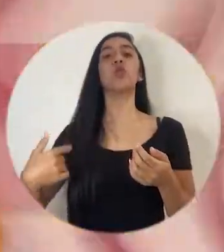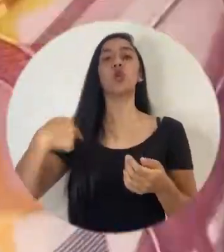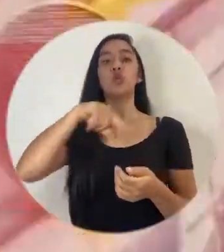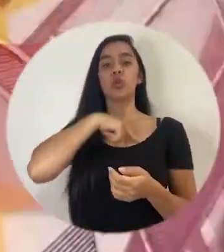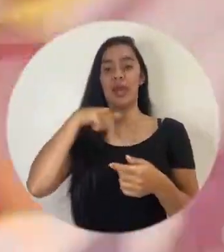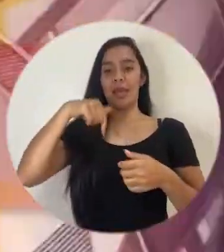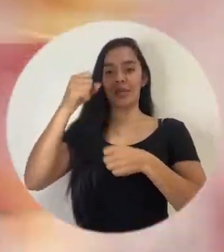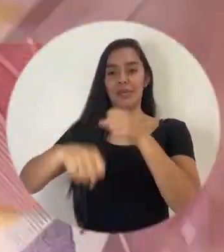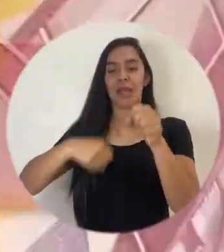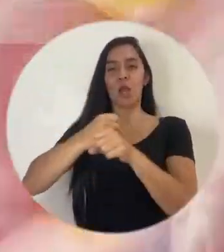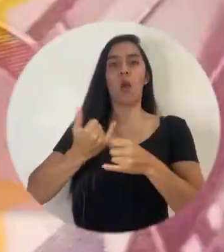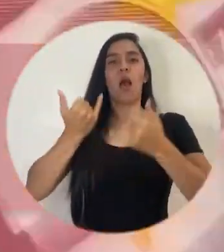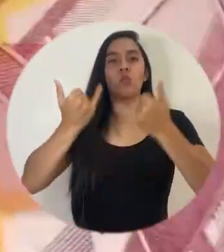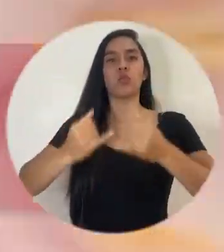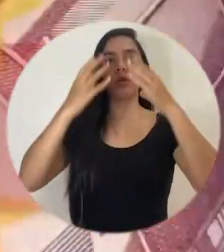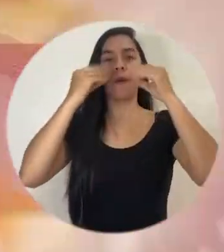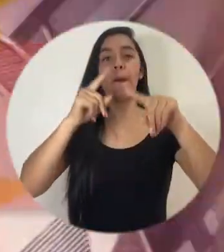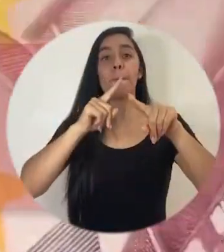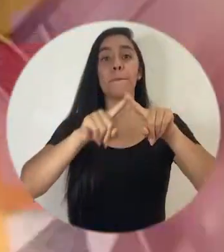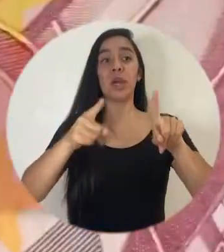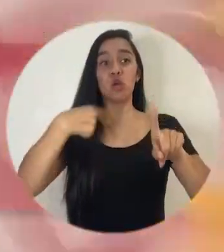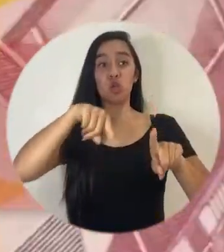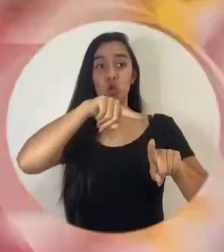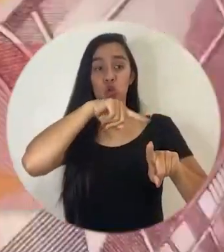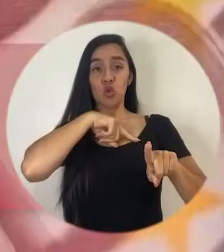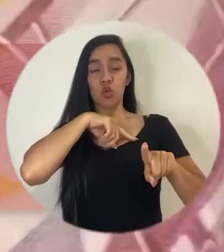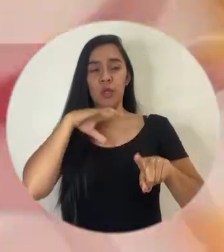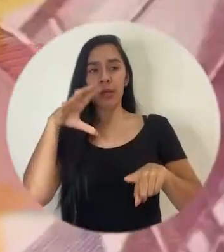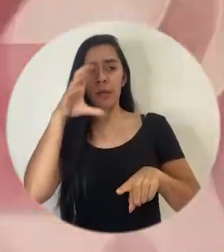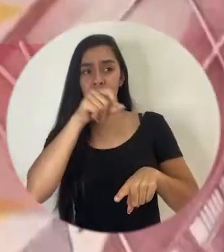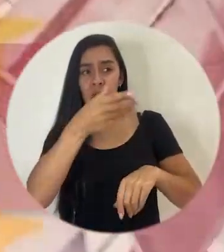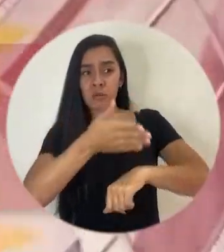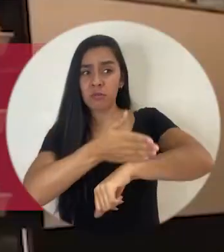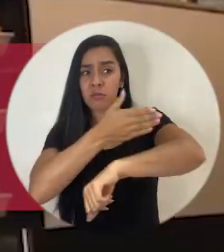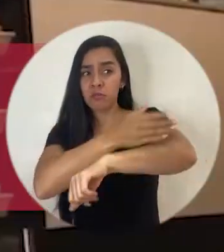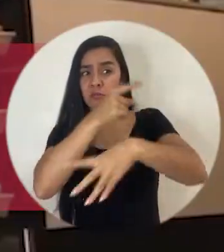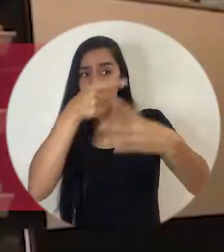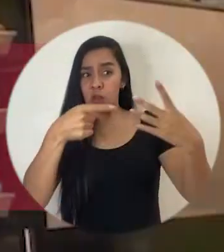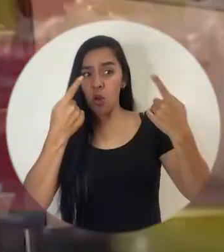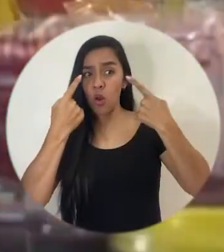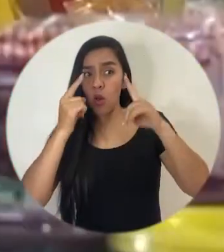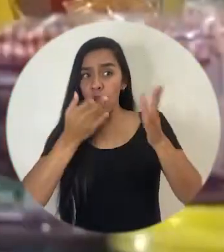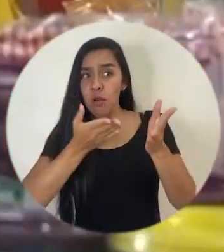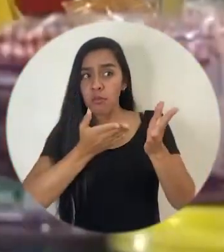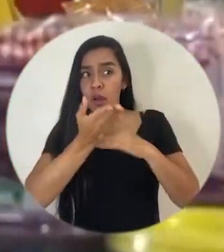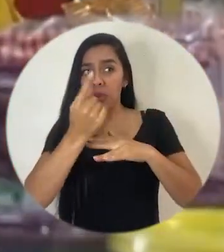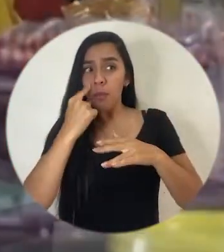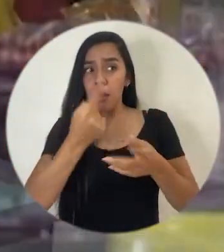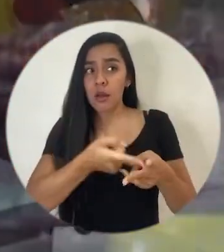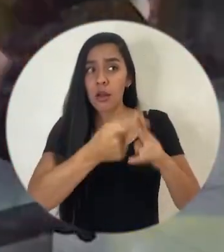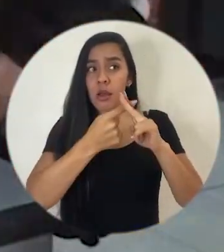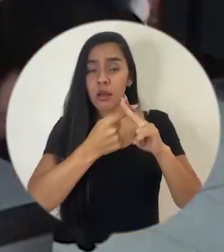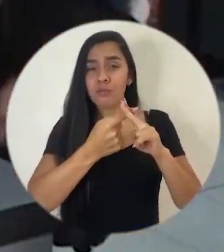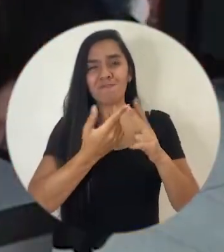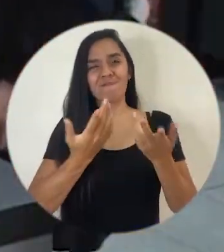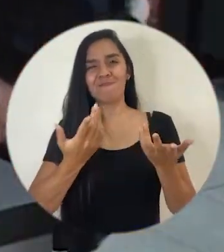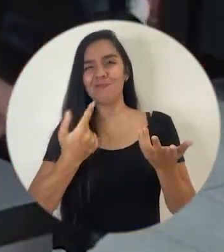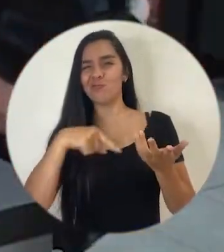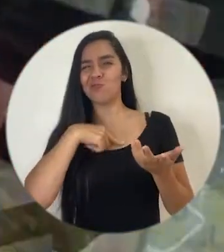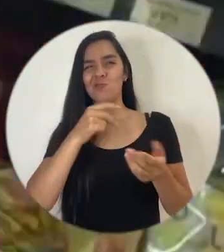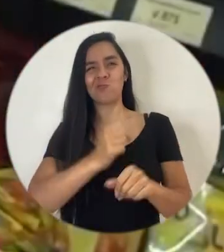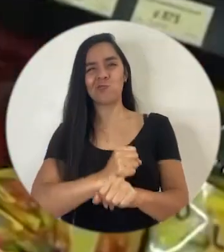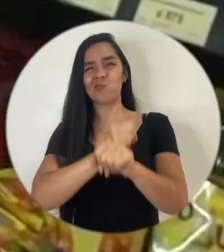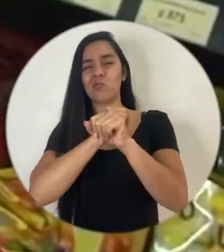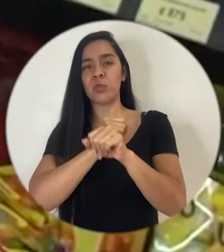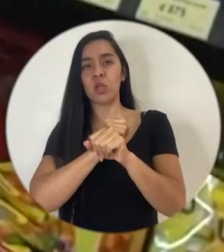actualizando esta información este año, pero nuestra impresión es de que no ha mejorado, no estamos seguros de